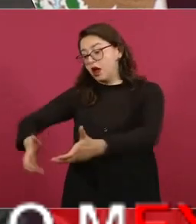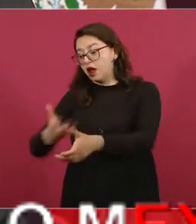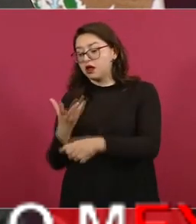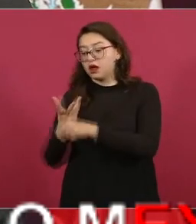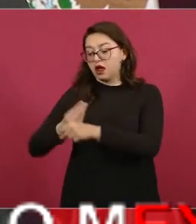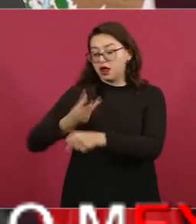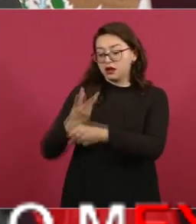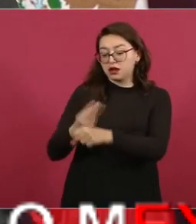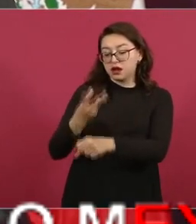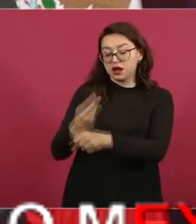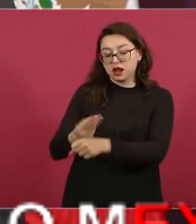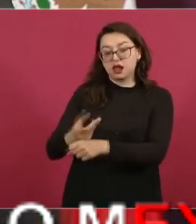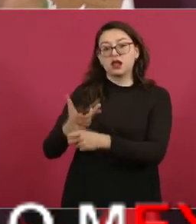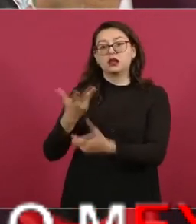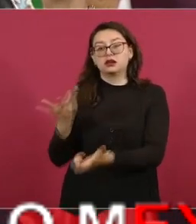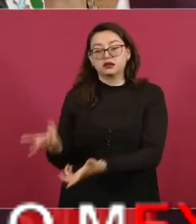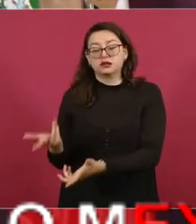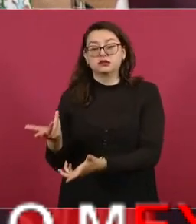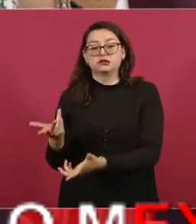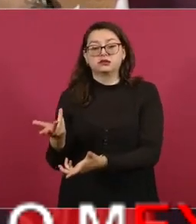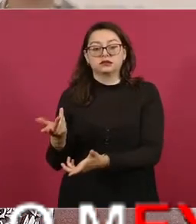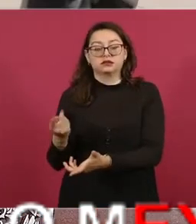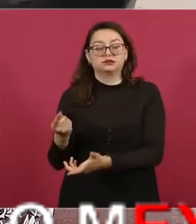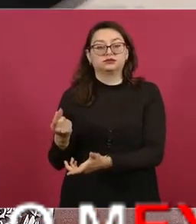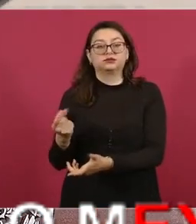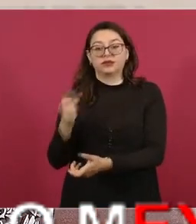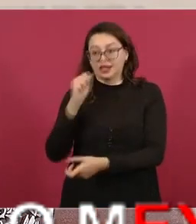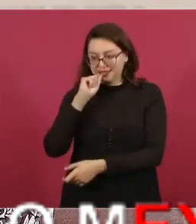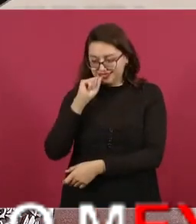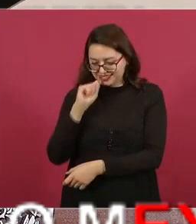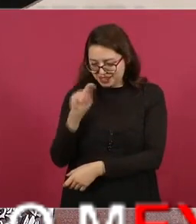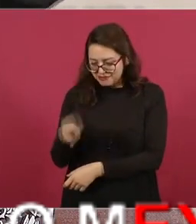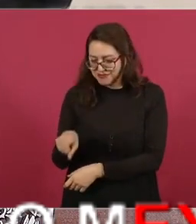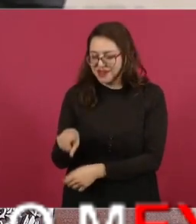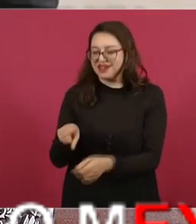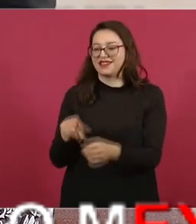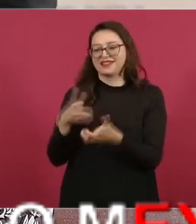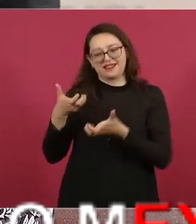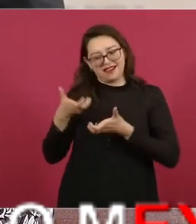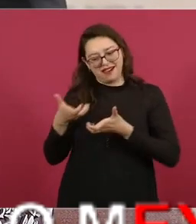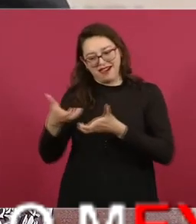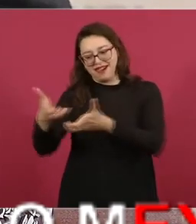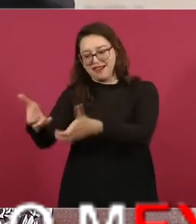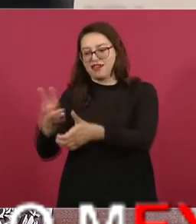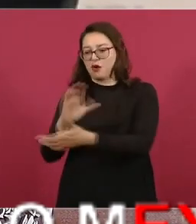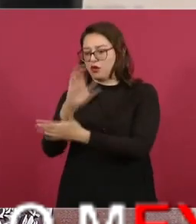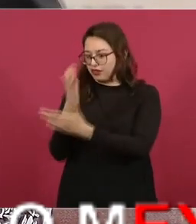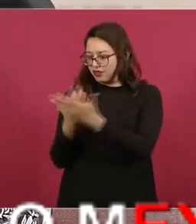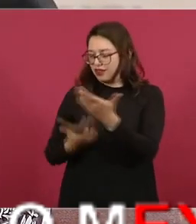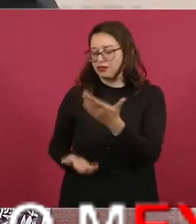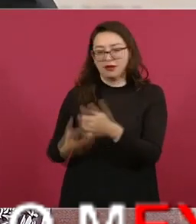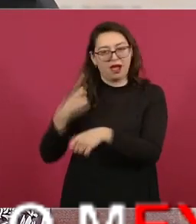porque les dieron contratos para mantener carreteras